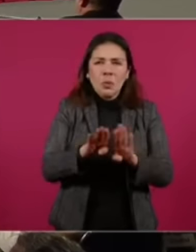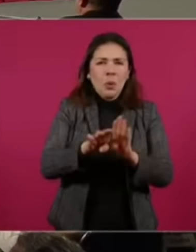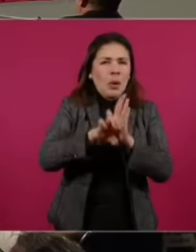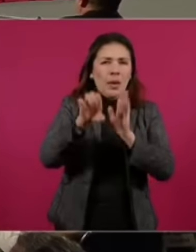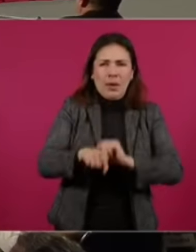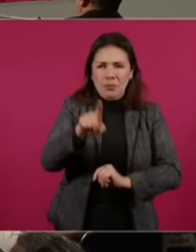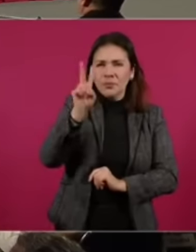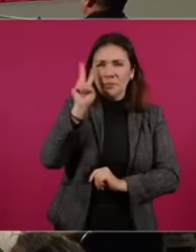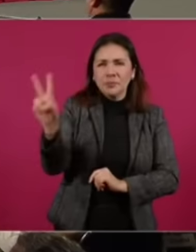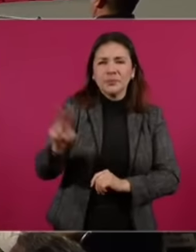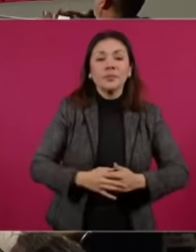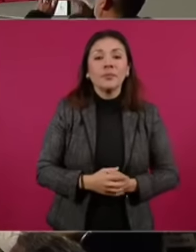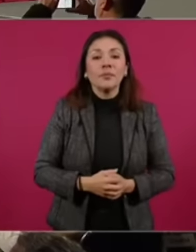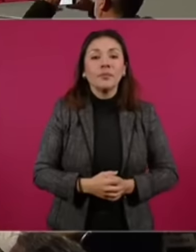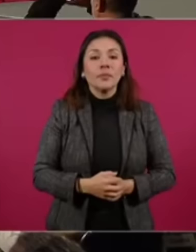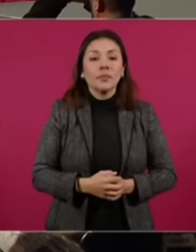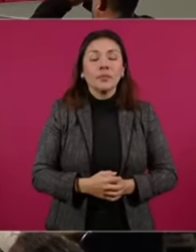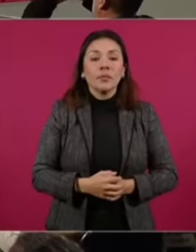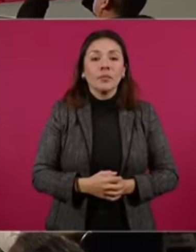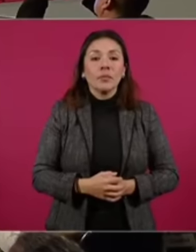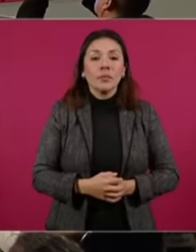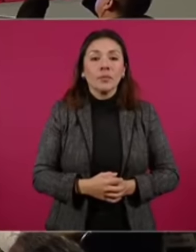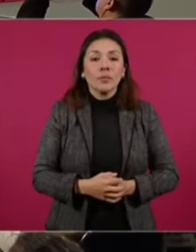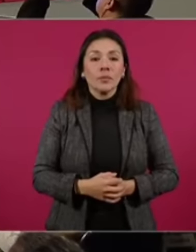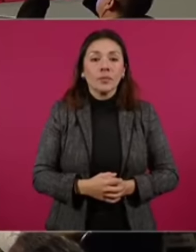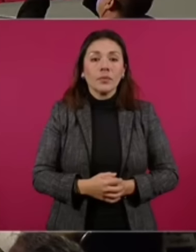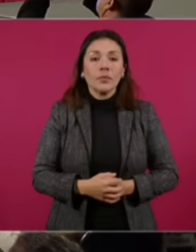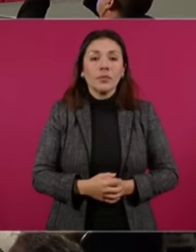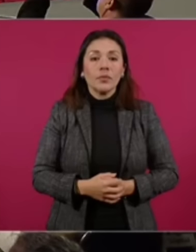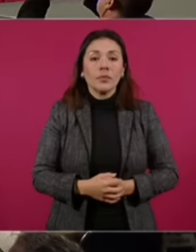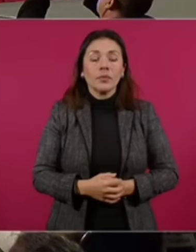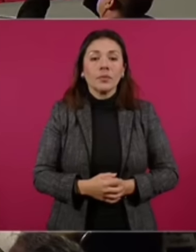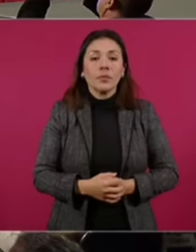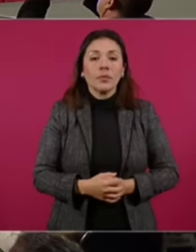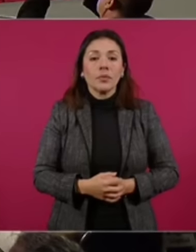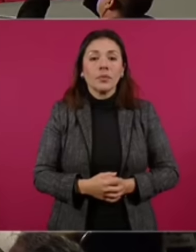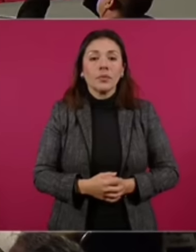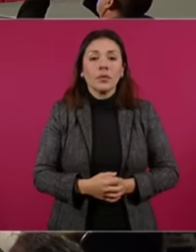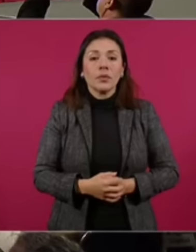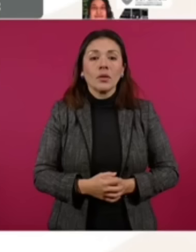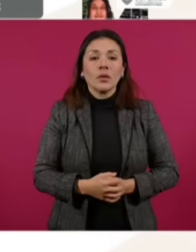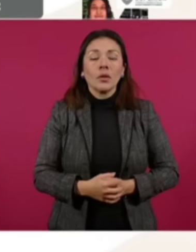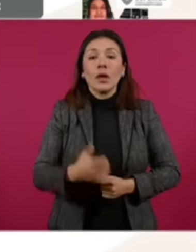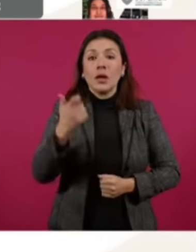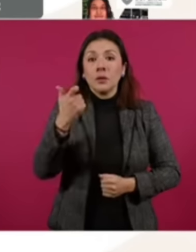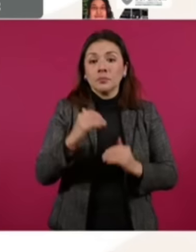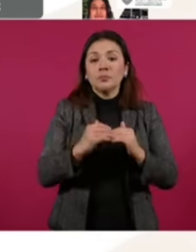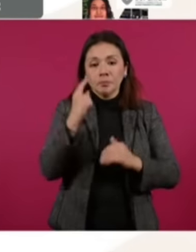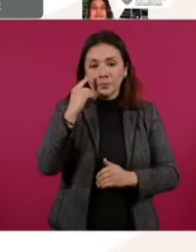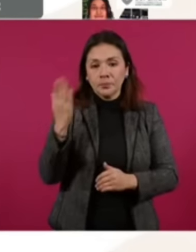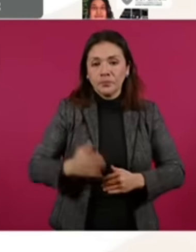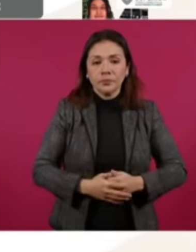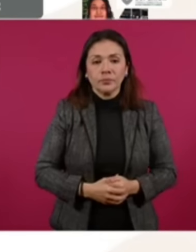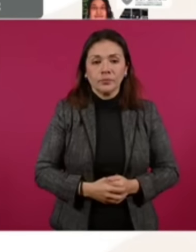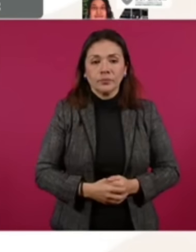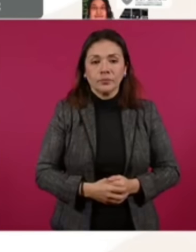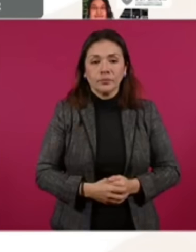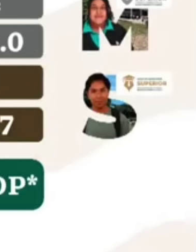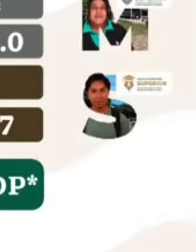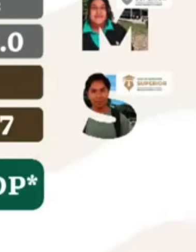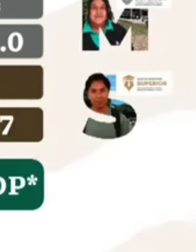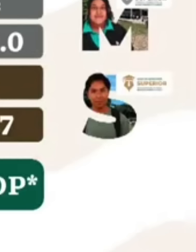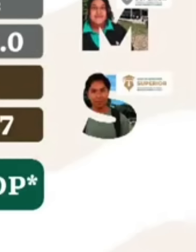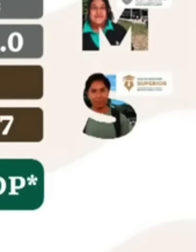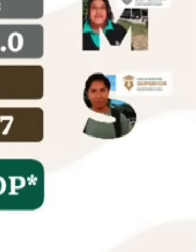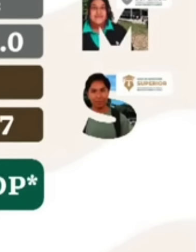en la siguiente diapositiva. En el incremento tanto de beneficiarios de los programas de becas como en el